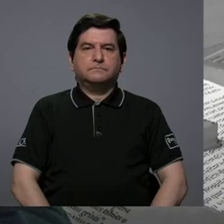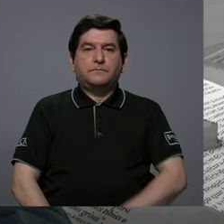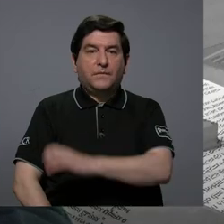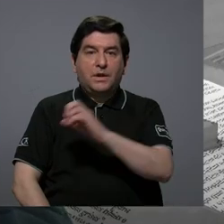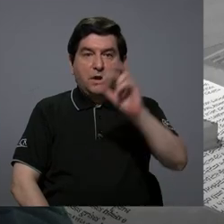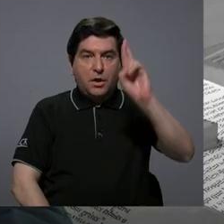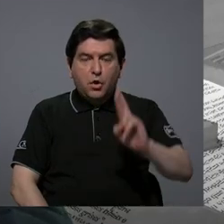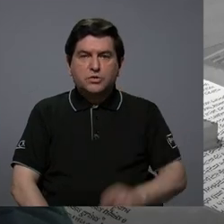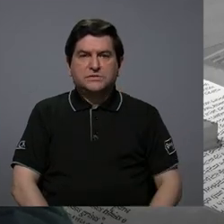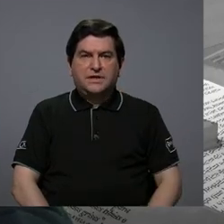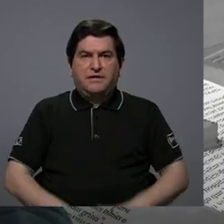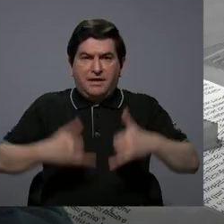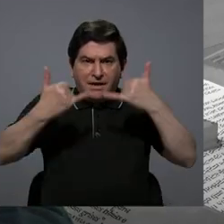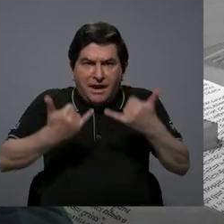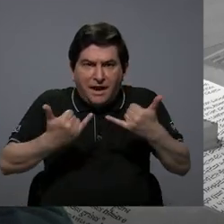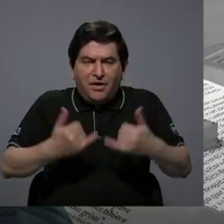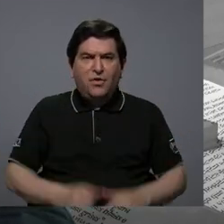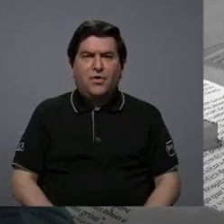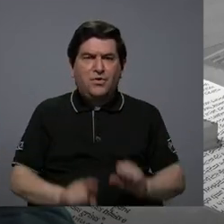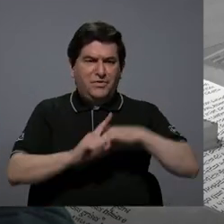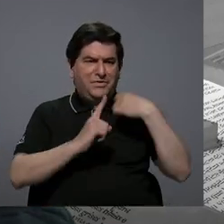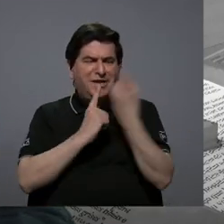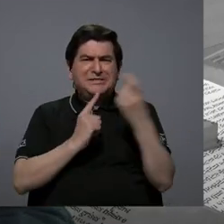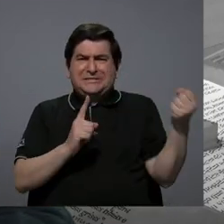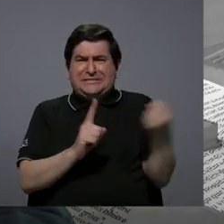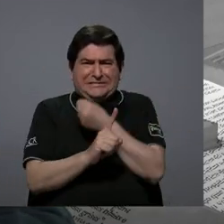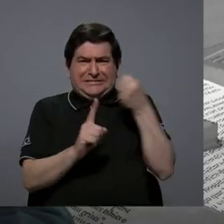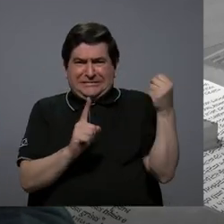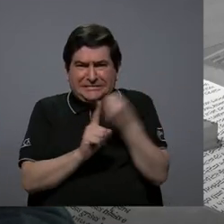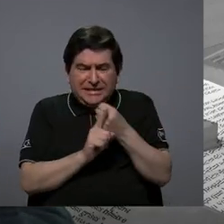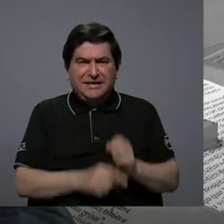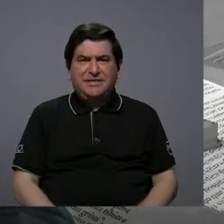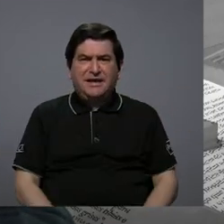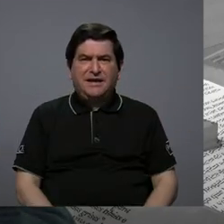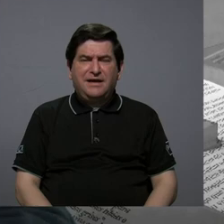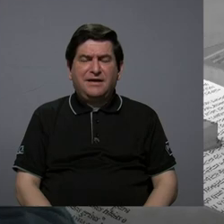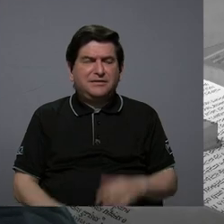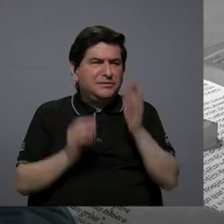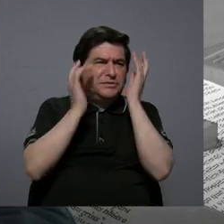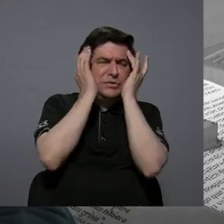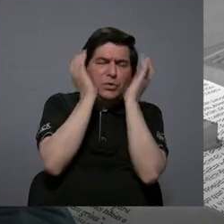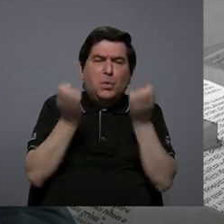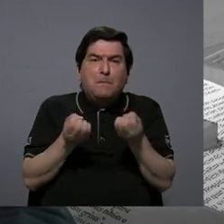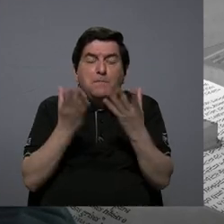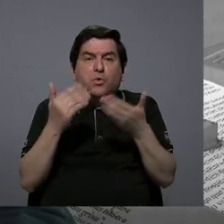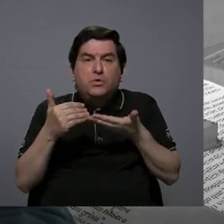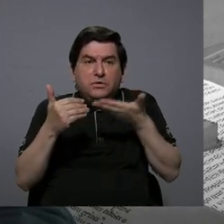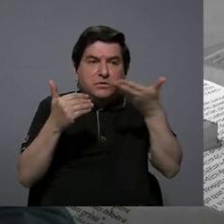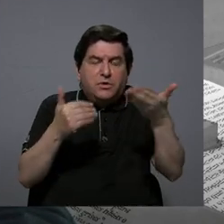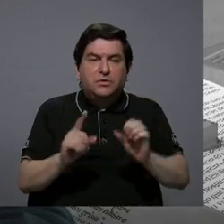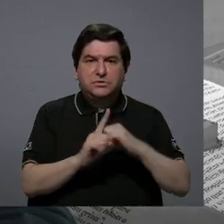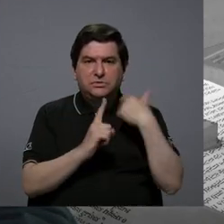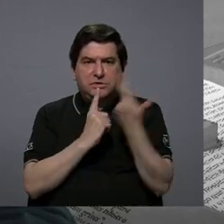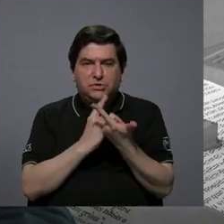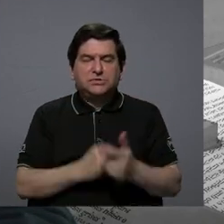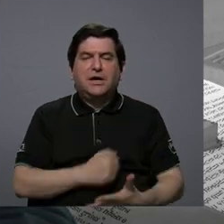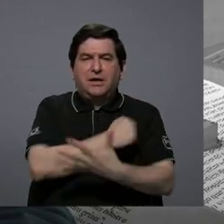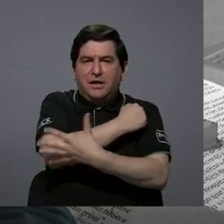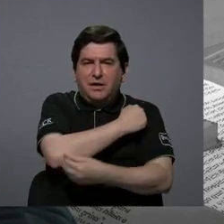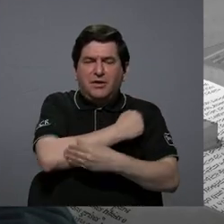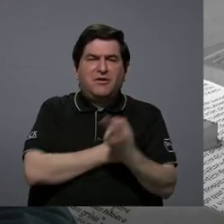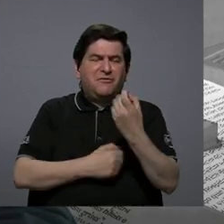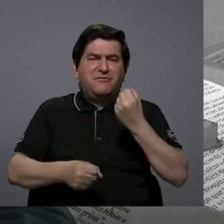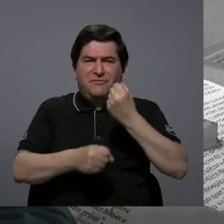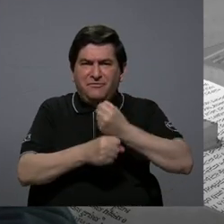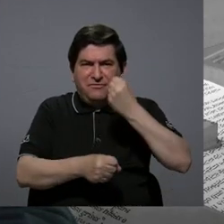Costa Rica se ha convertido en una sociedad violenta. Está agobiada por múltiples factores sociales como la pobreza, el